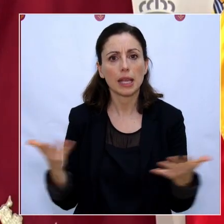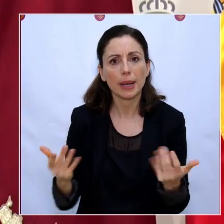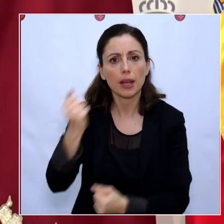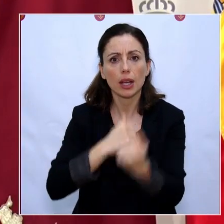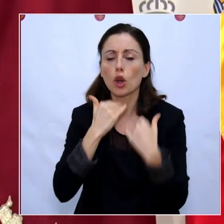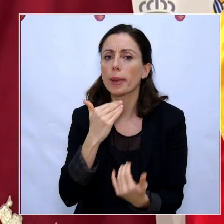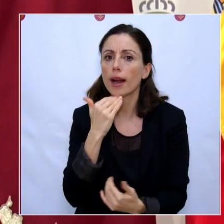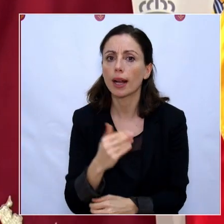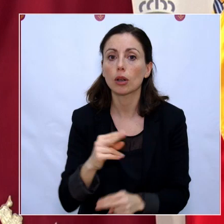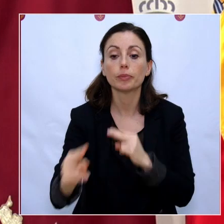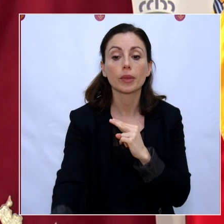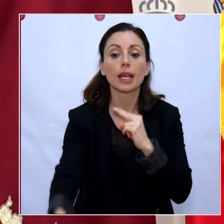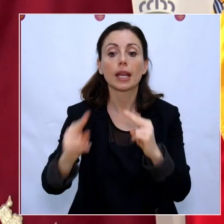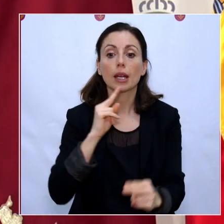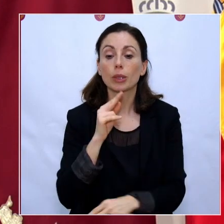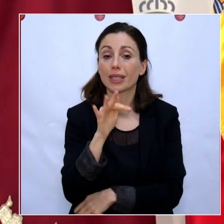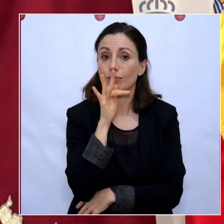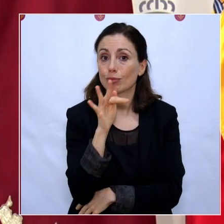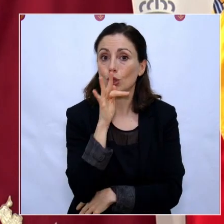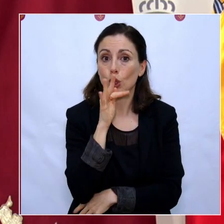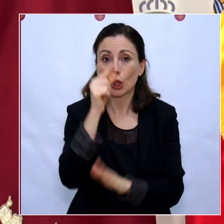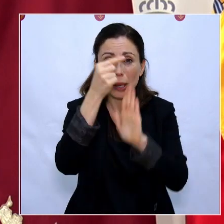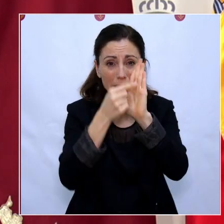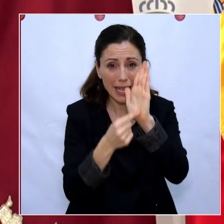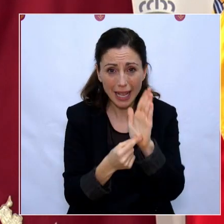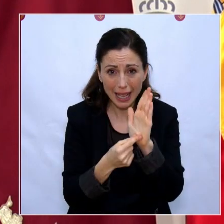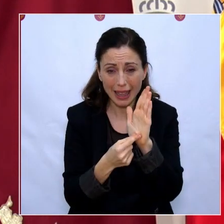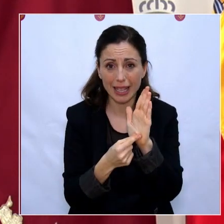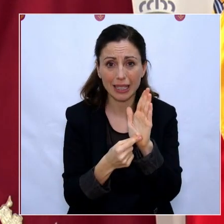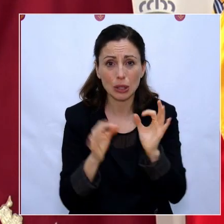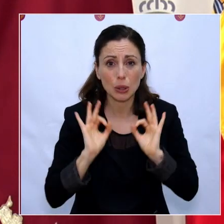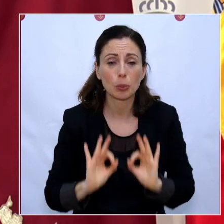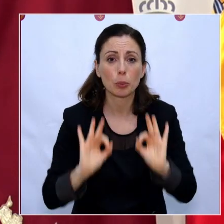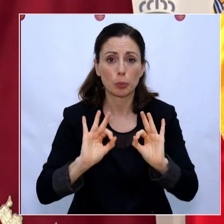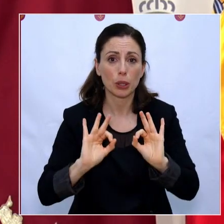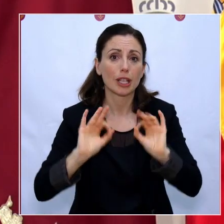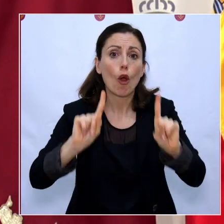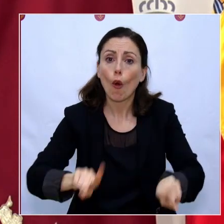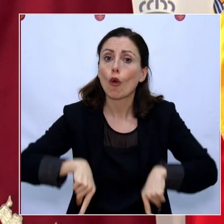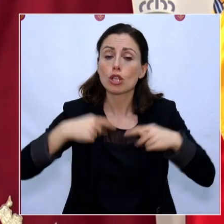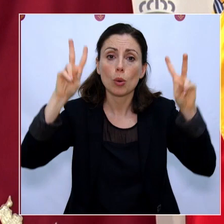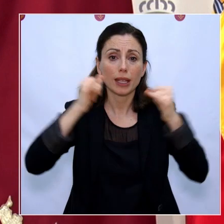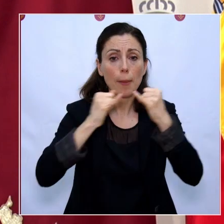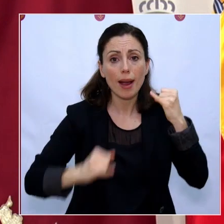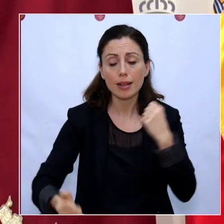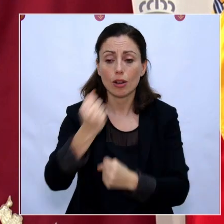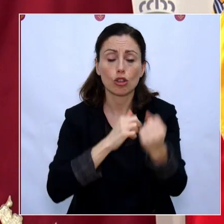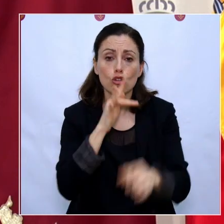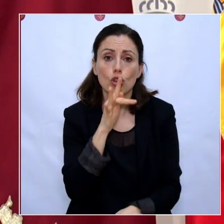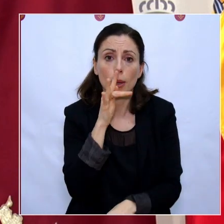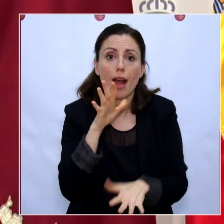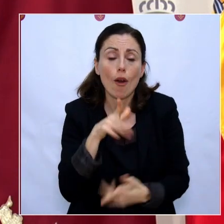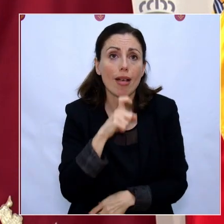Muy bien. Todavía no tenemos datos exactos sobre la repercusión de la crisis económica. No los tenemos porque es difícil